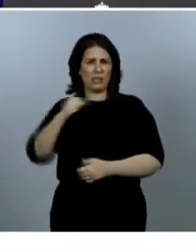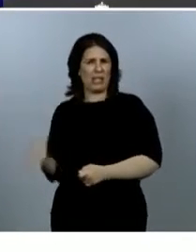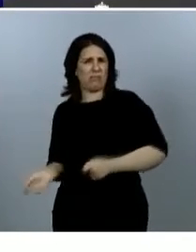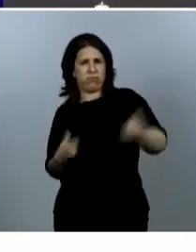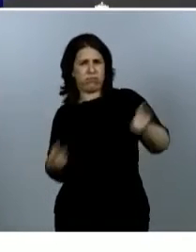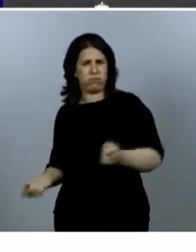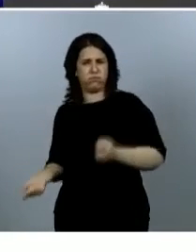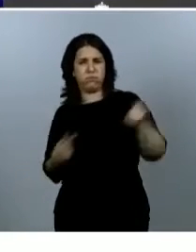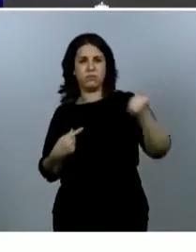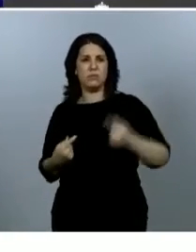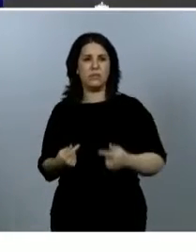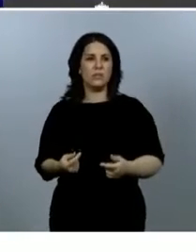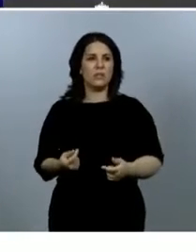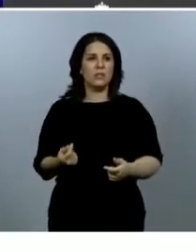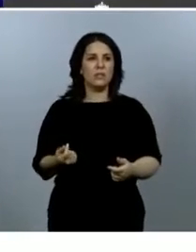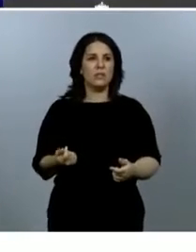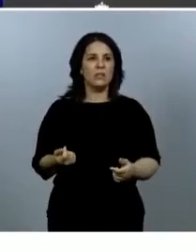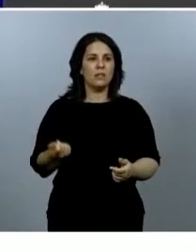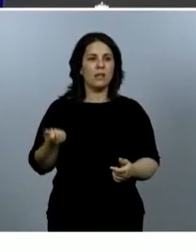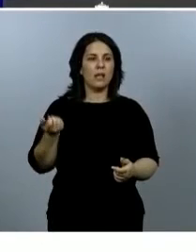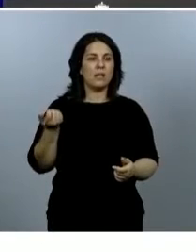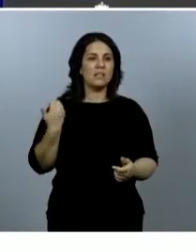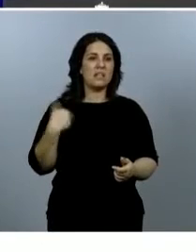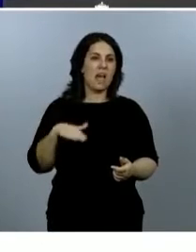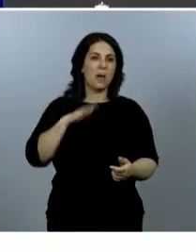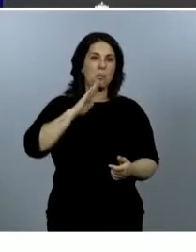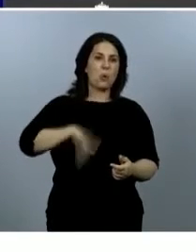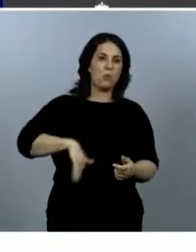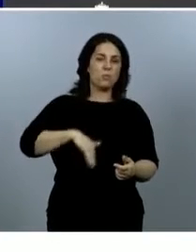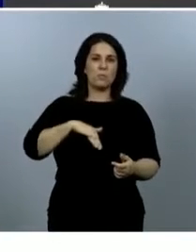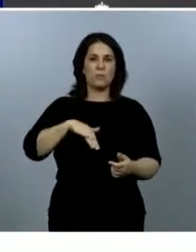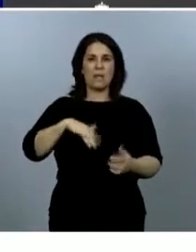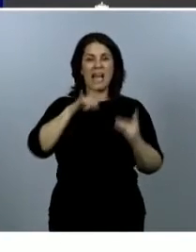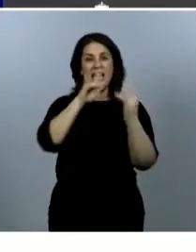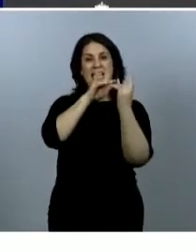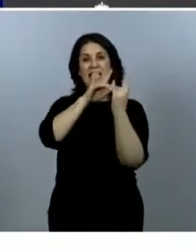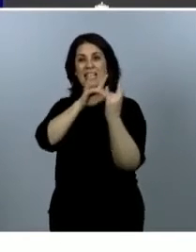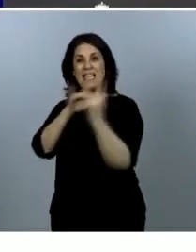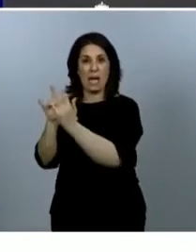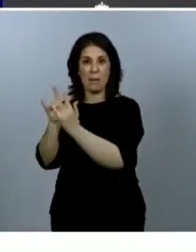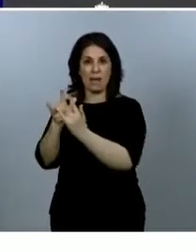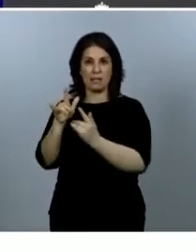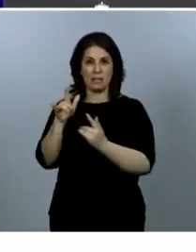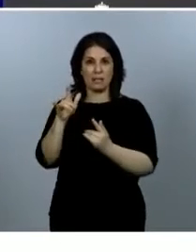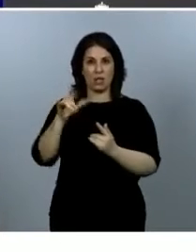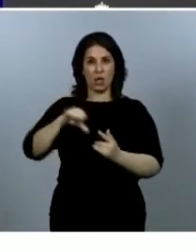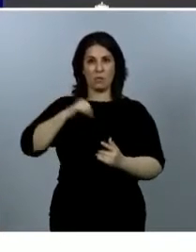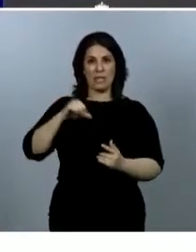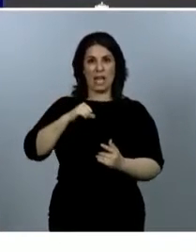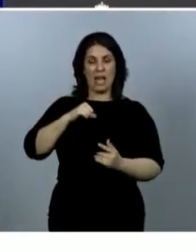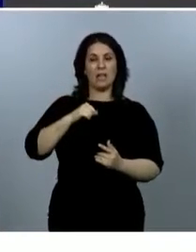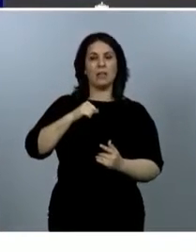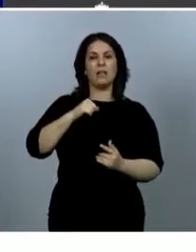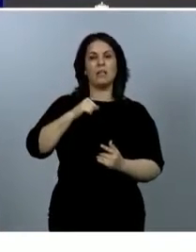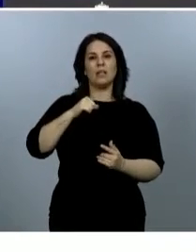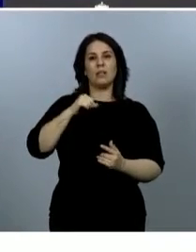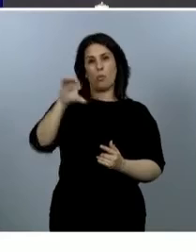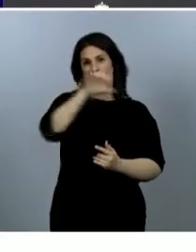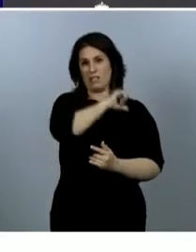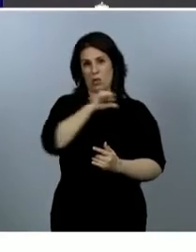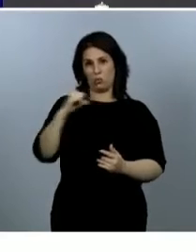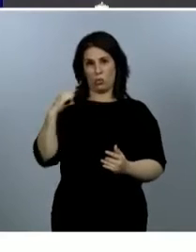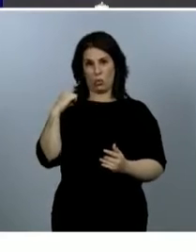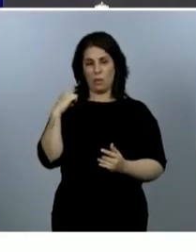teníamos alrededor del 50% de las camas hospitalarias disponibles en las comunidades autónomas de las que tenemos esta